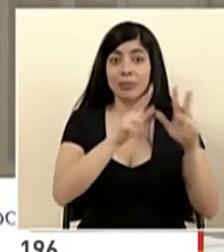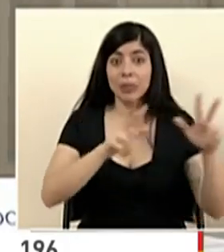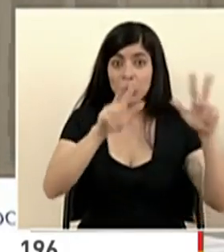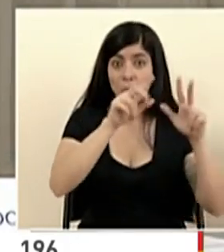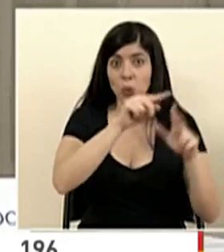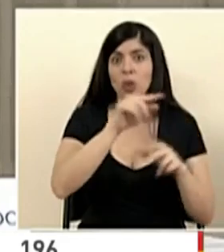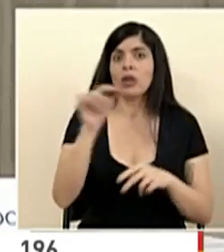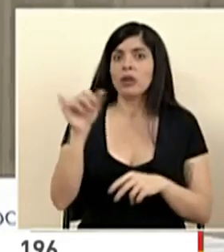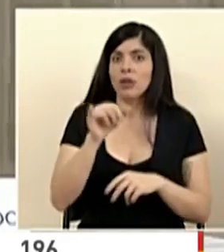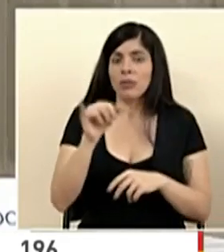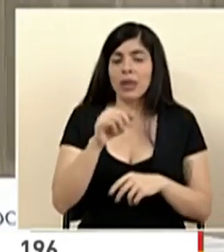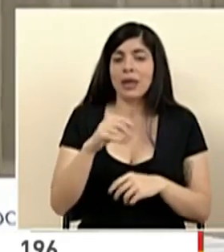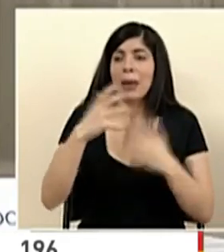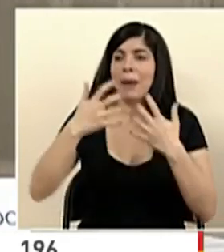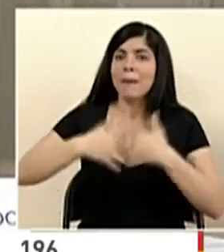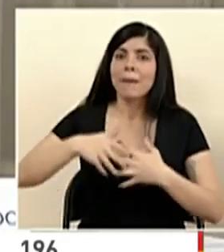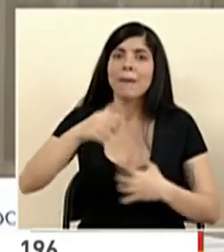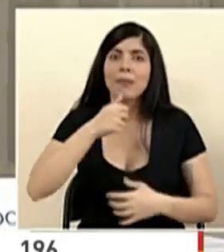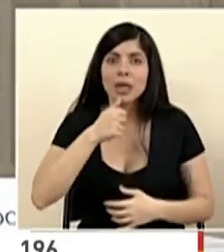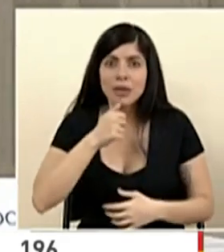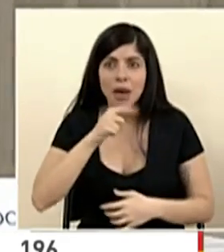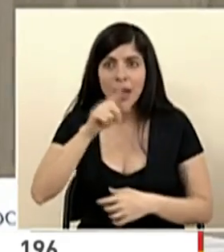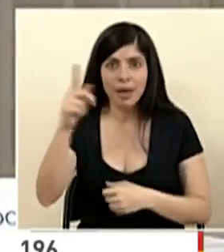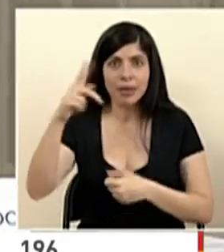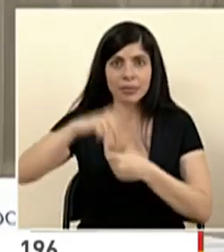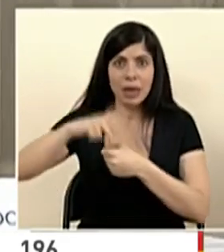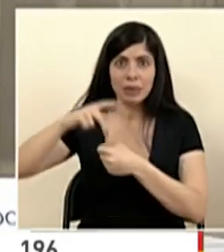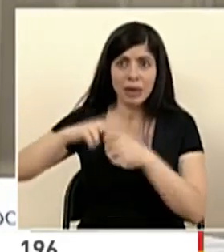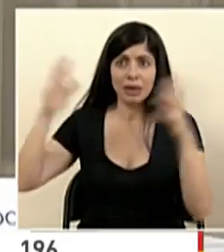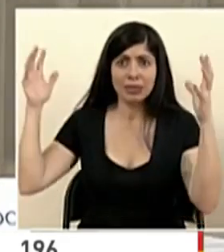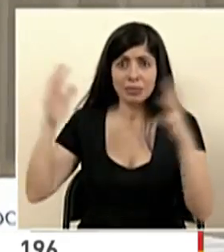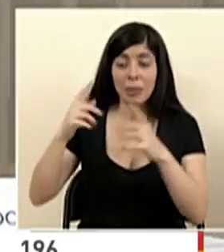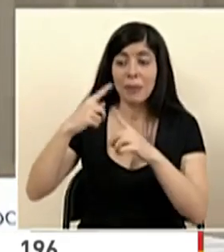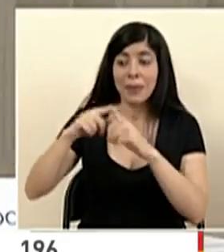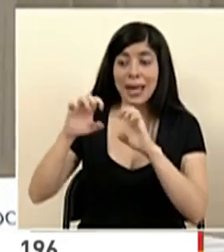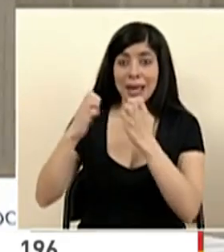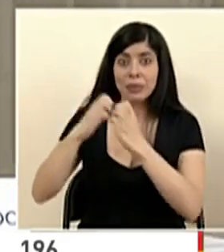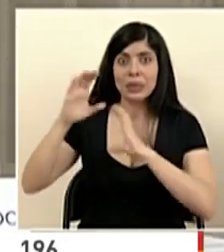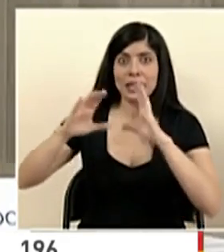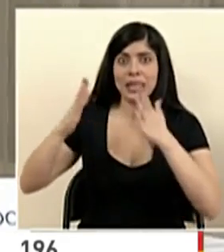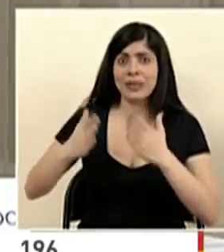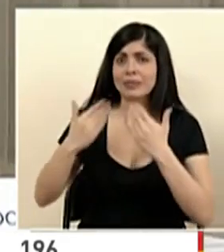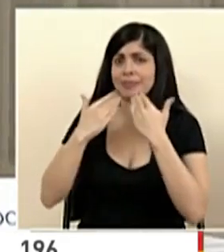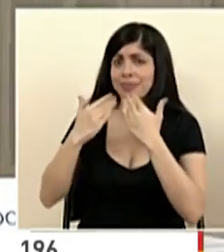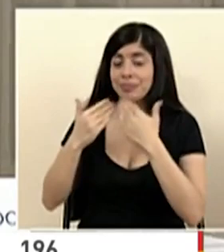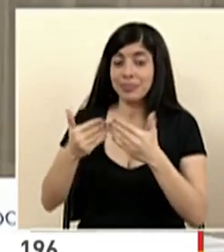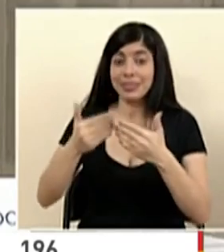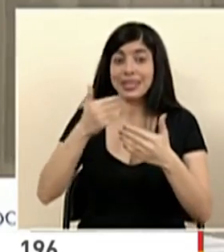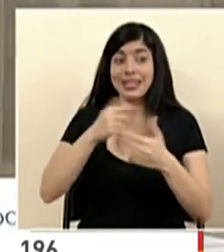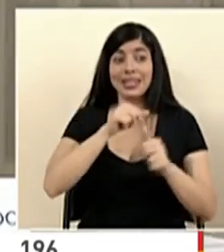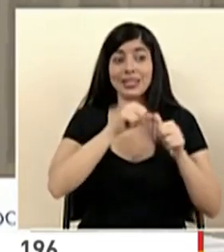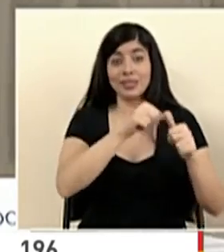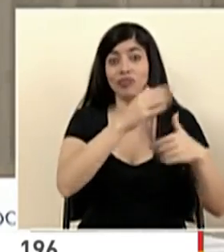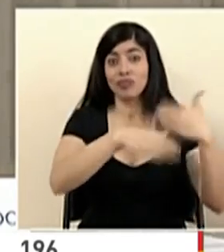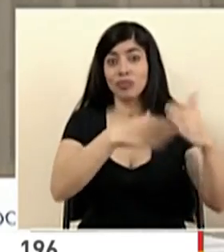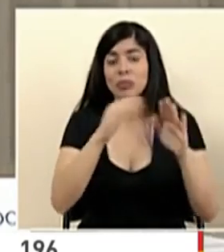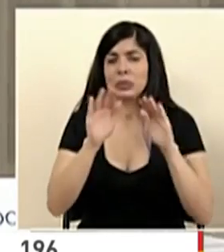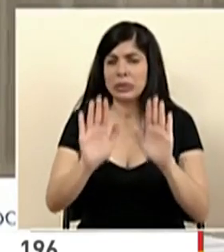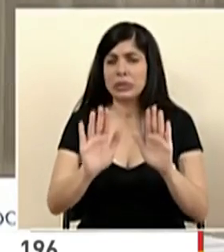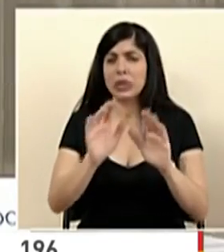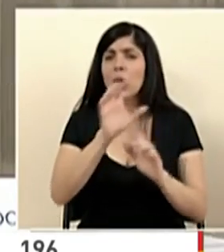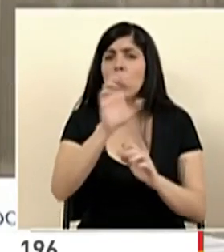también a toda la empresa privada que ha participado en esto y al equipo de científicos. Tal vez antes de continuar con el mensaje para que los